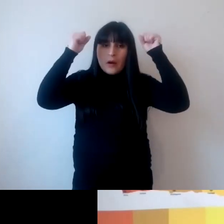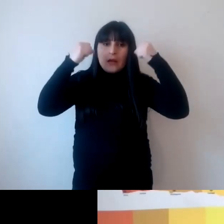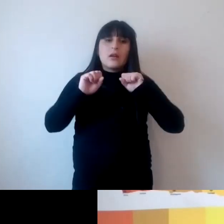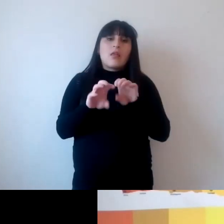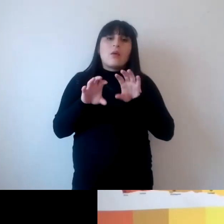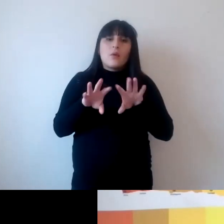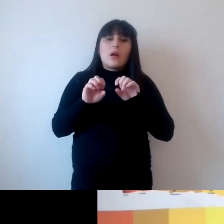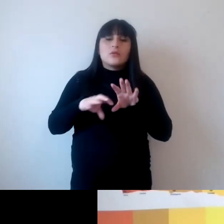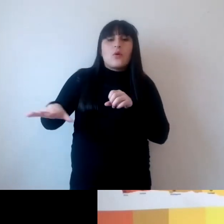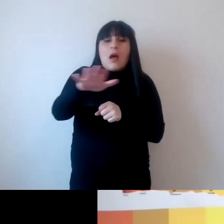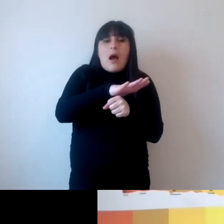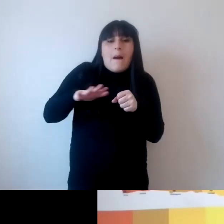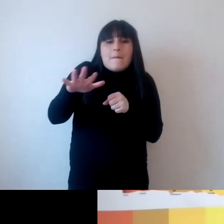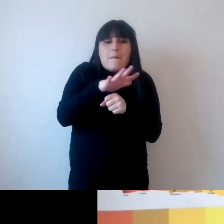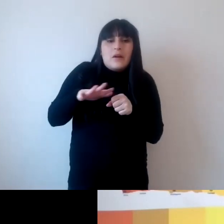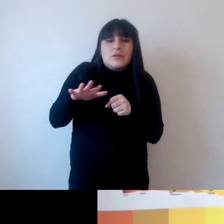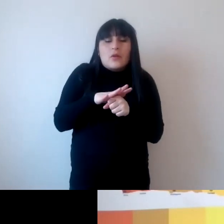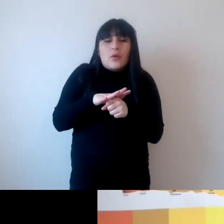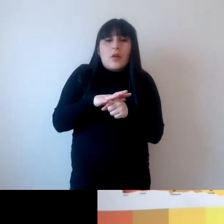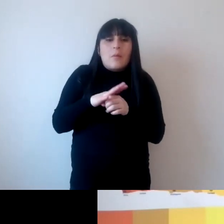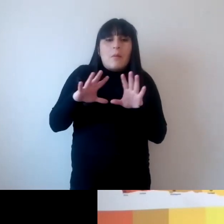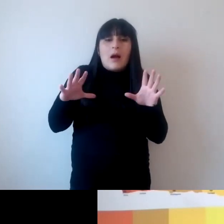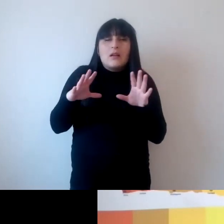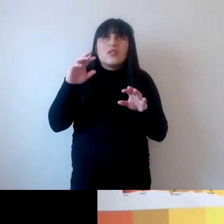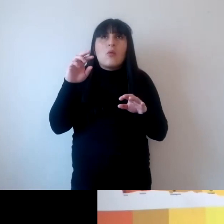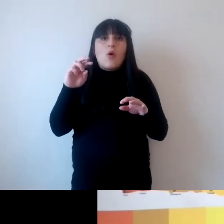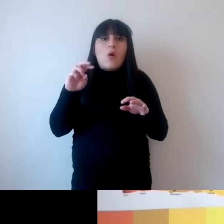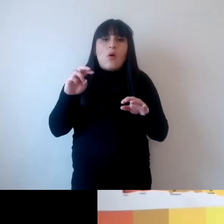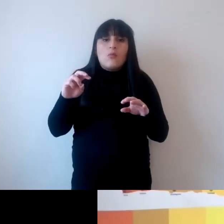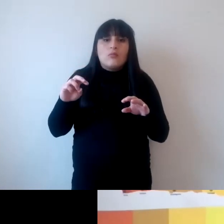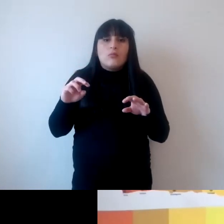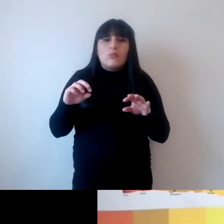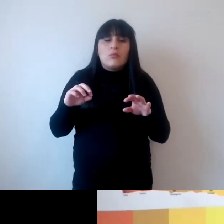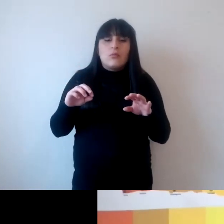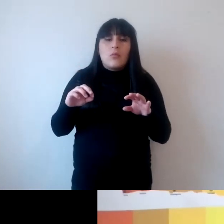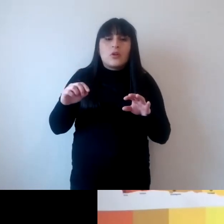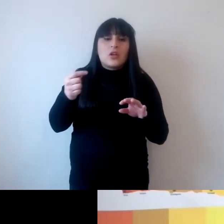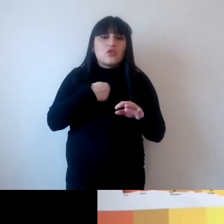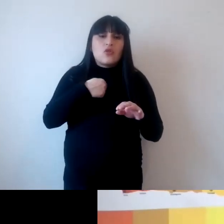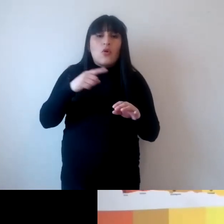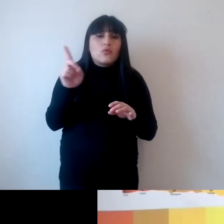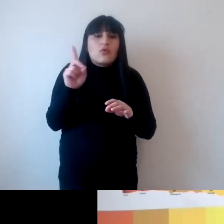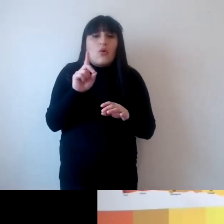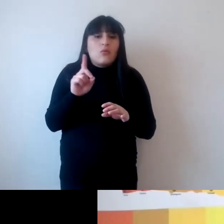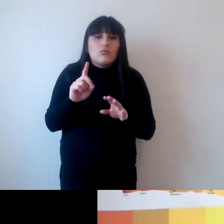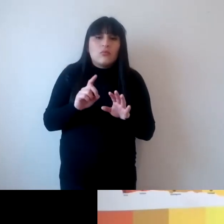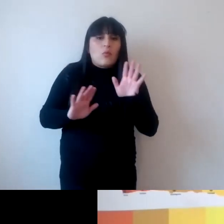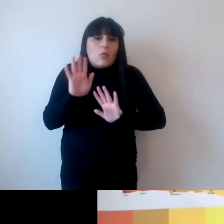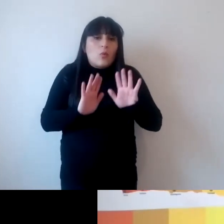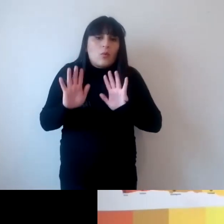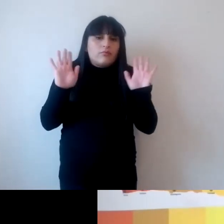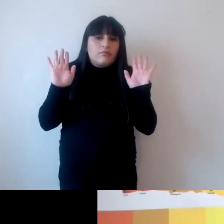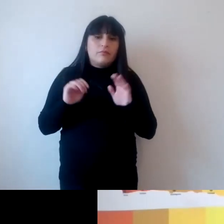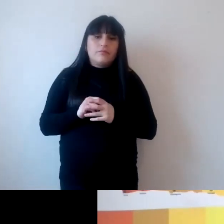ambiental que a me parece más entre comillas neutro aunque no hay ningún concepto neutro que yo no asumo no defiendo y me parecen cuestionables